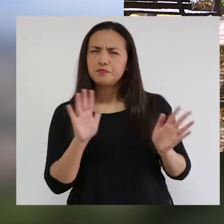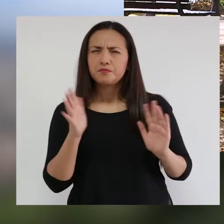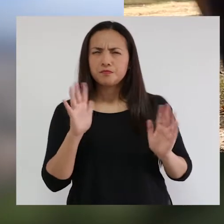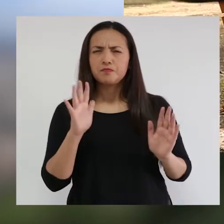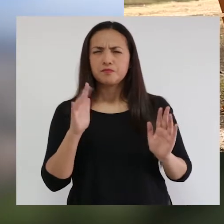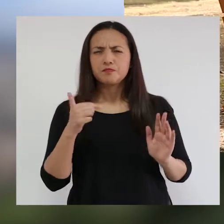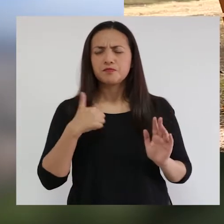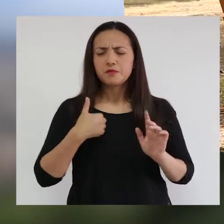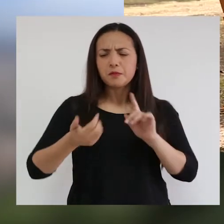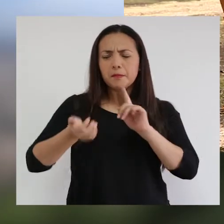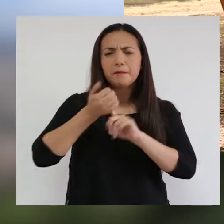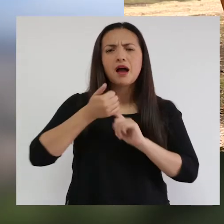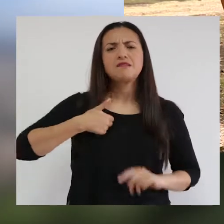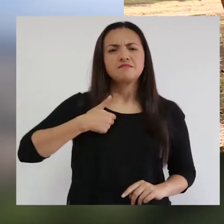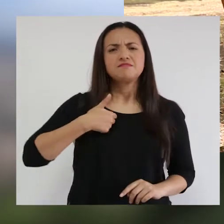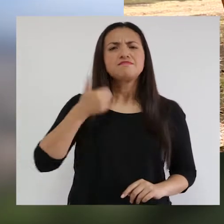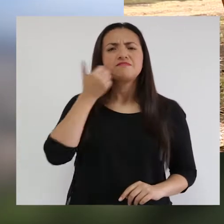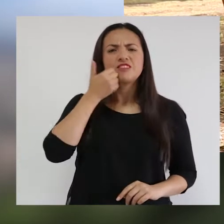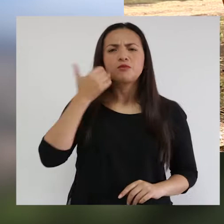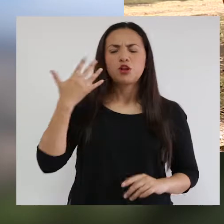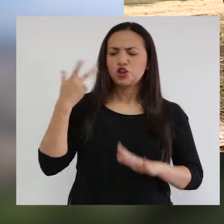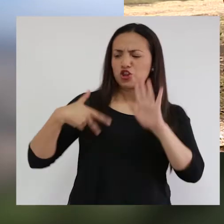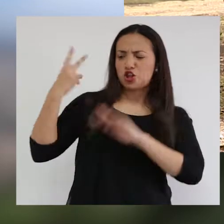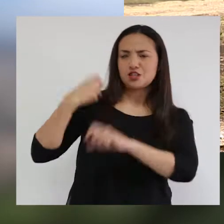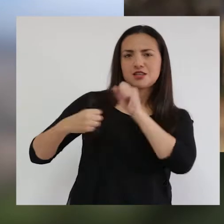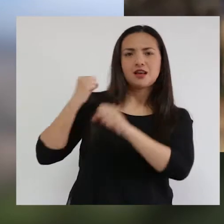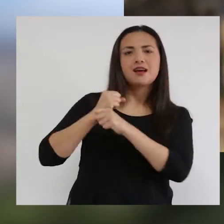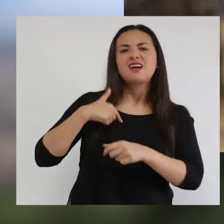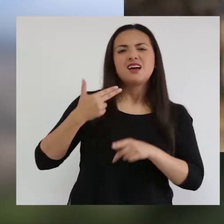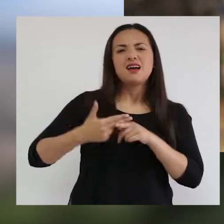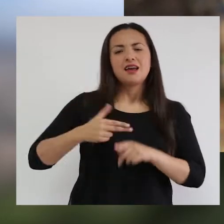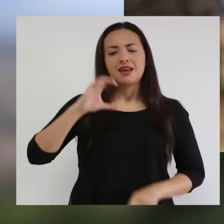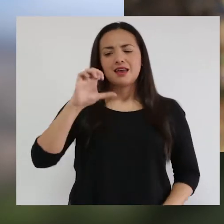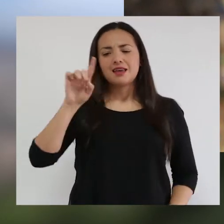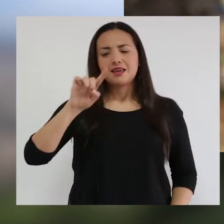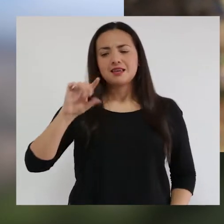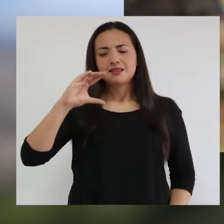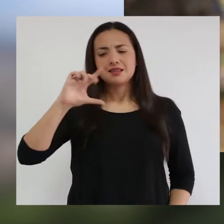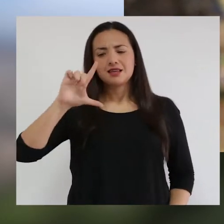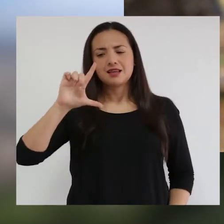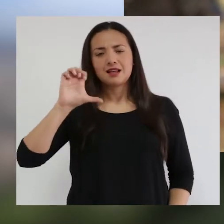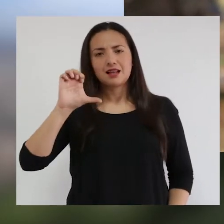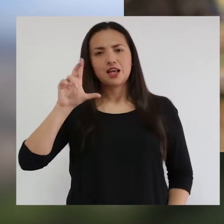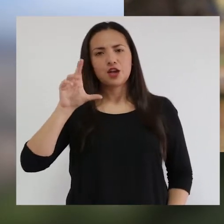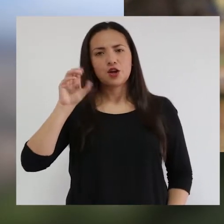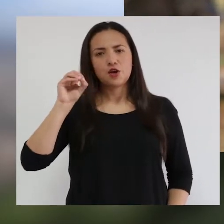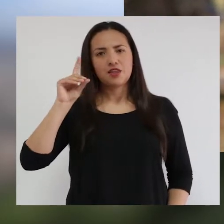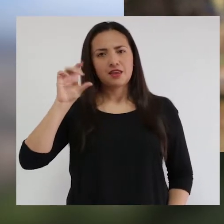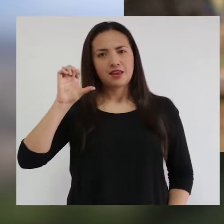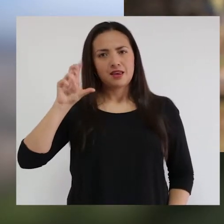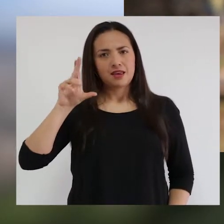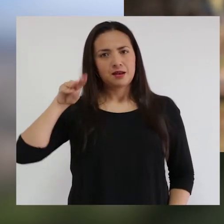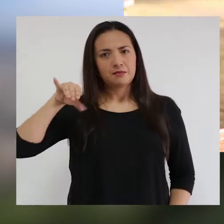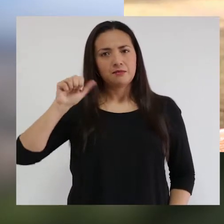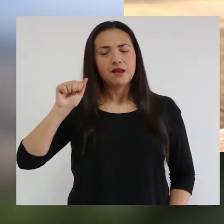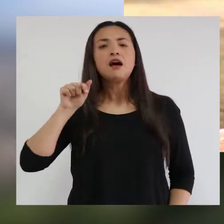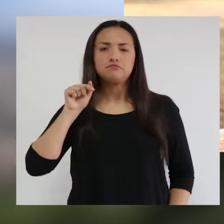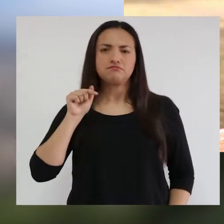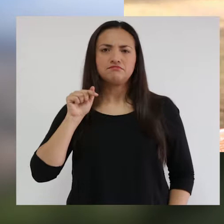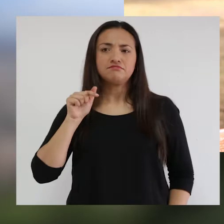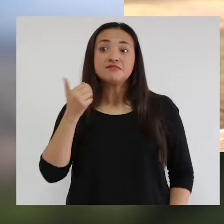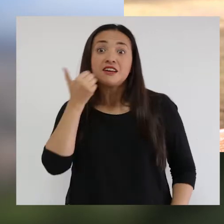Hace 12 años que yo fui diagnosticado, soy paciente de esclerodermia, que es una enfermedad catalogada como huérfana.